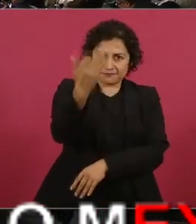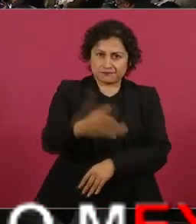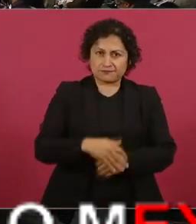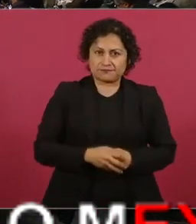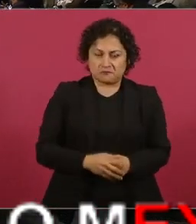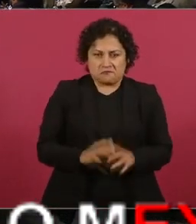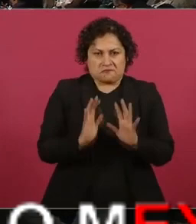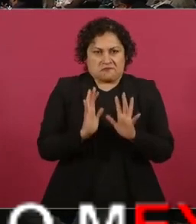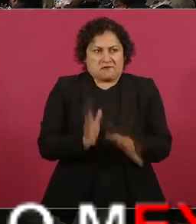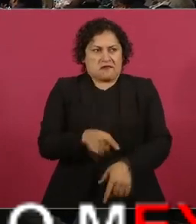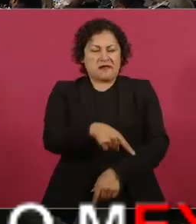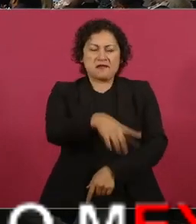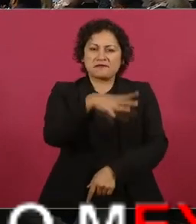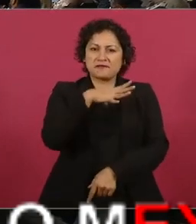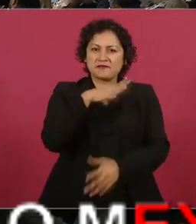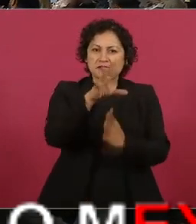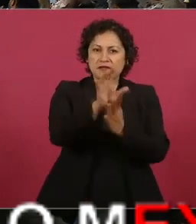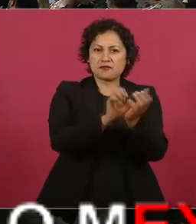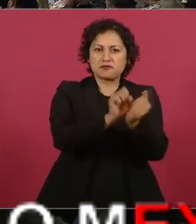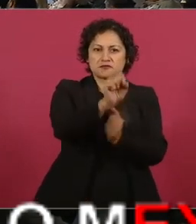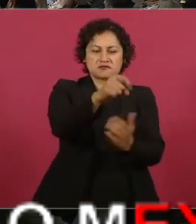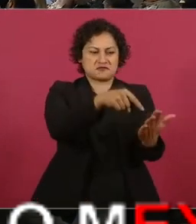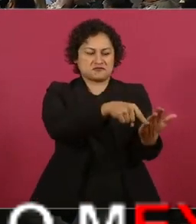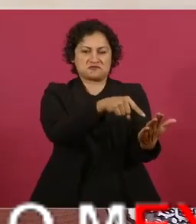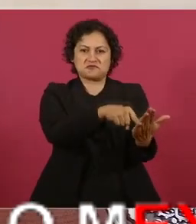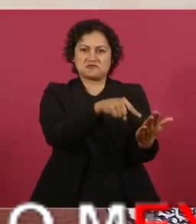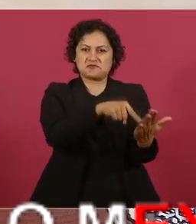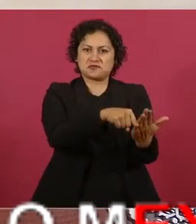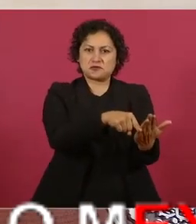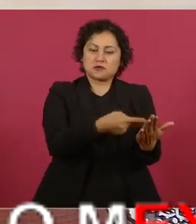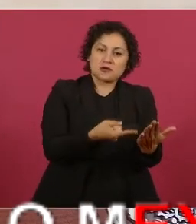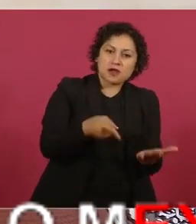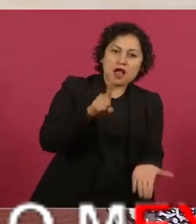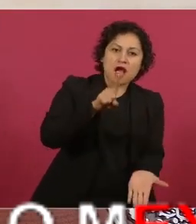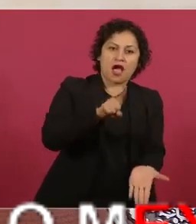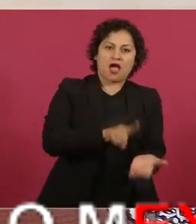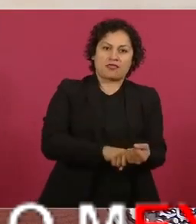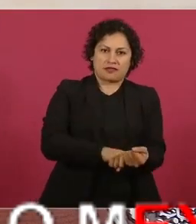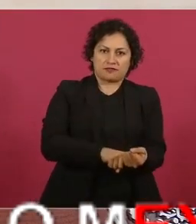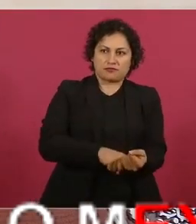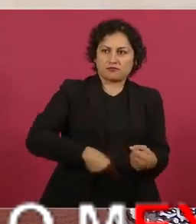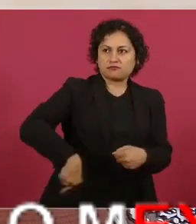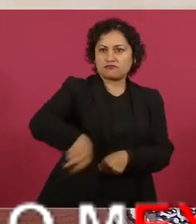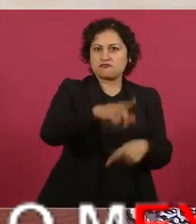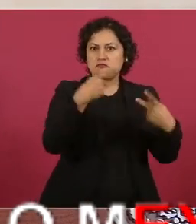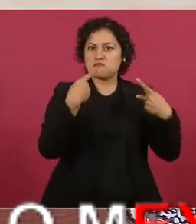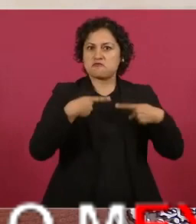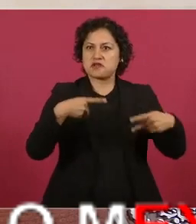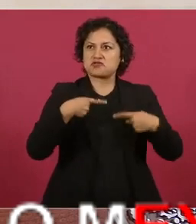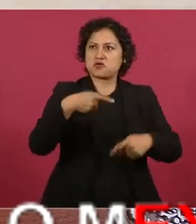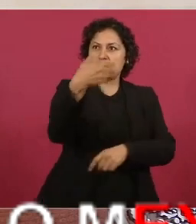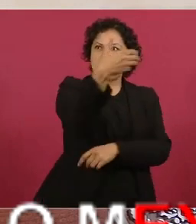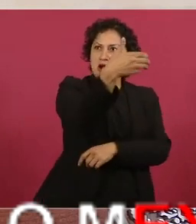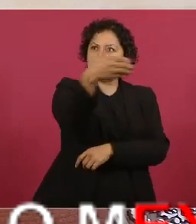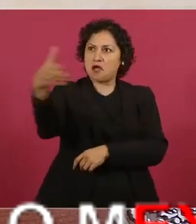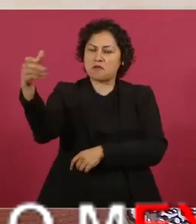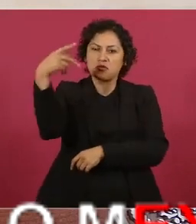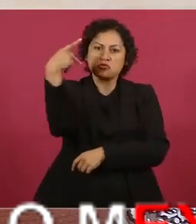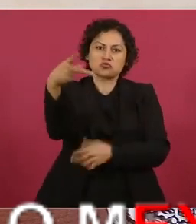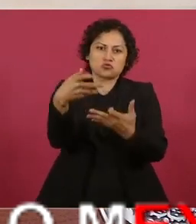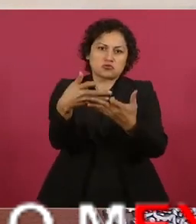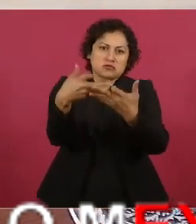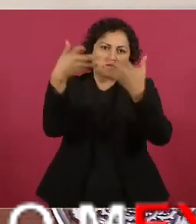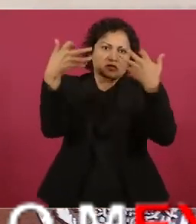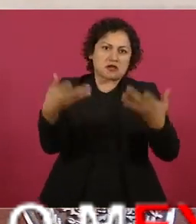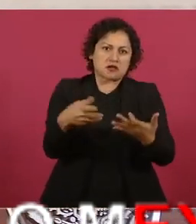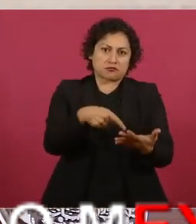una constitución que garantiza el derecho de los campesinos a la tierra que garantiza que garantiza